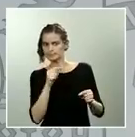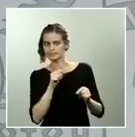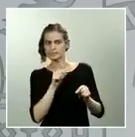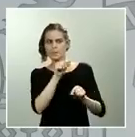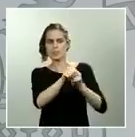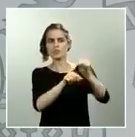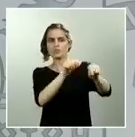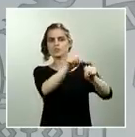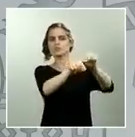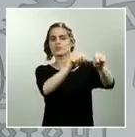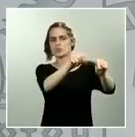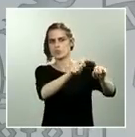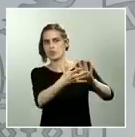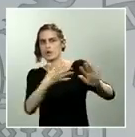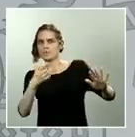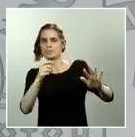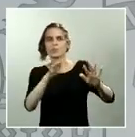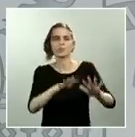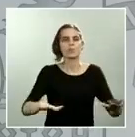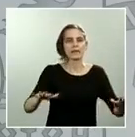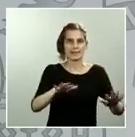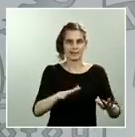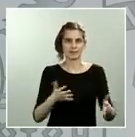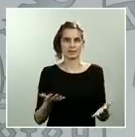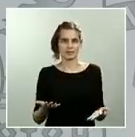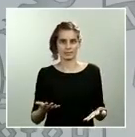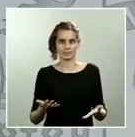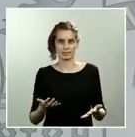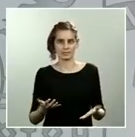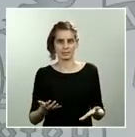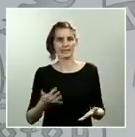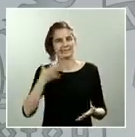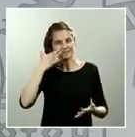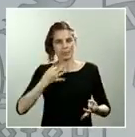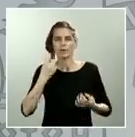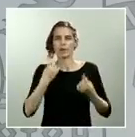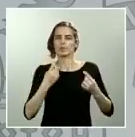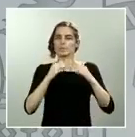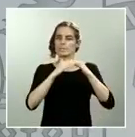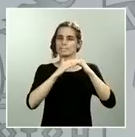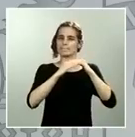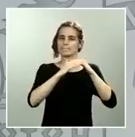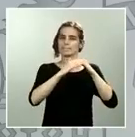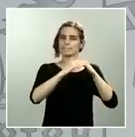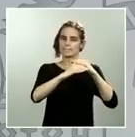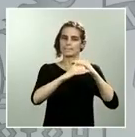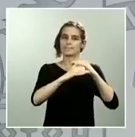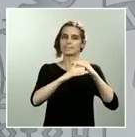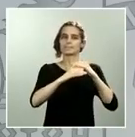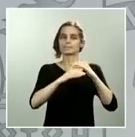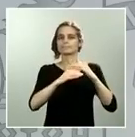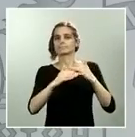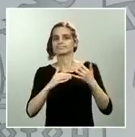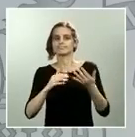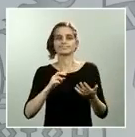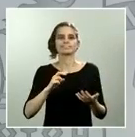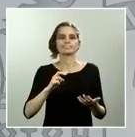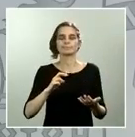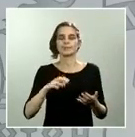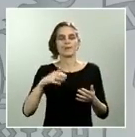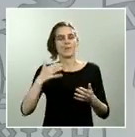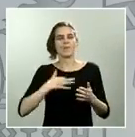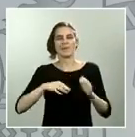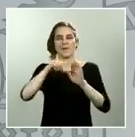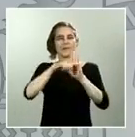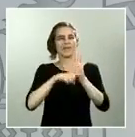insistimos, que habrá algunos de ellos que se consolidarán, incluso que se podrán ampliar, y habrá otros que, porque así los marcadores lo